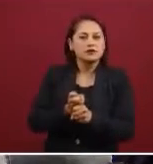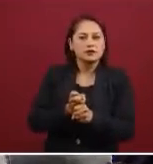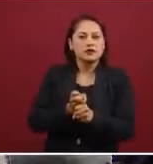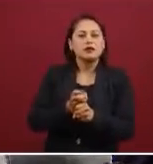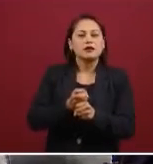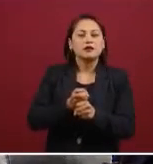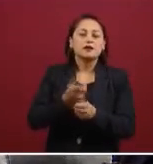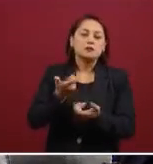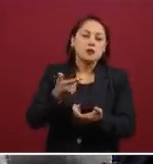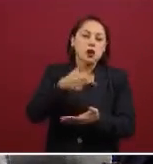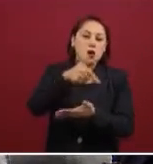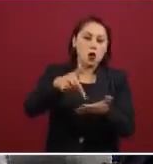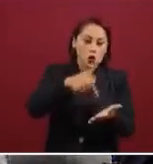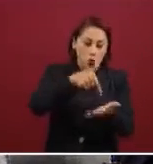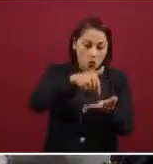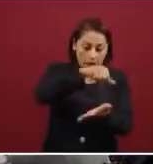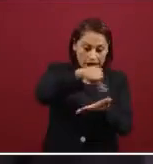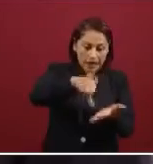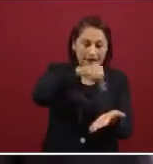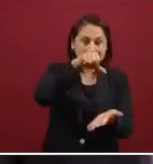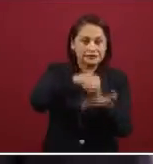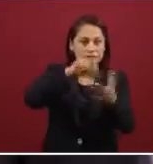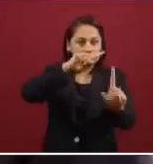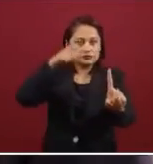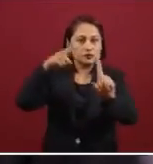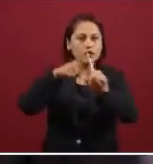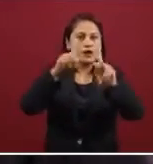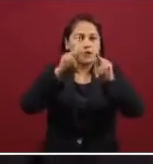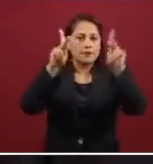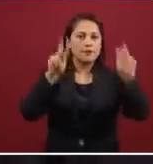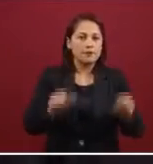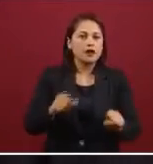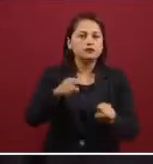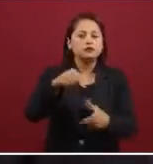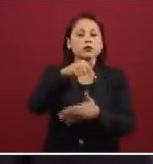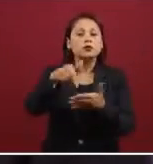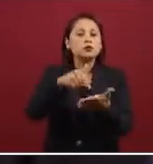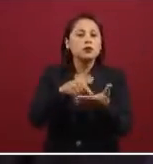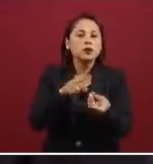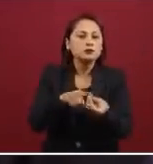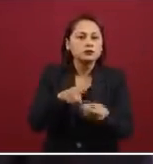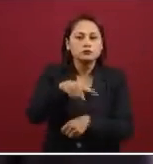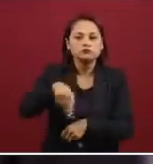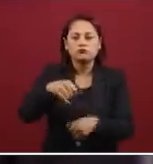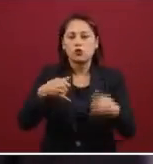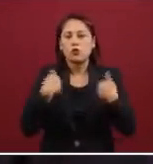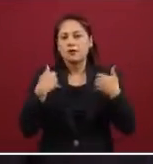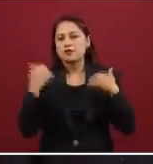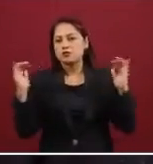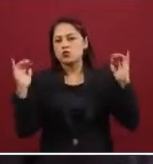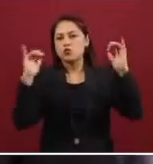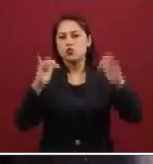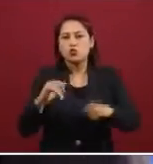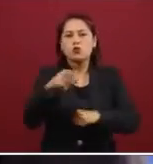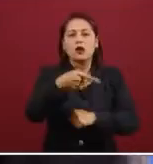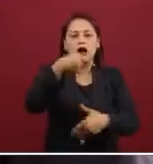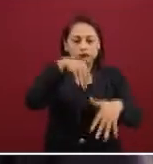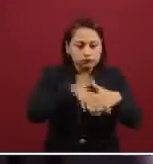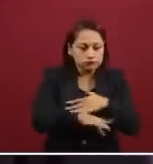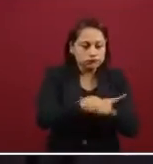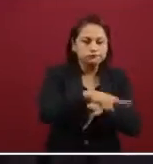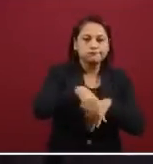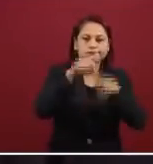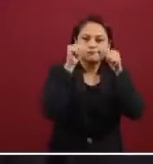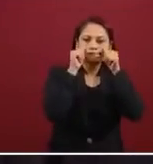que en las plazas públicas, en los espacios donde conviven los jóvenes, pues van a atender, van a informar, van a tener materiales